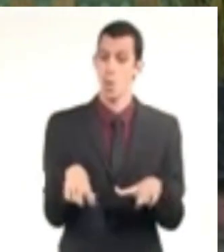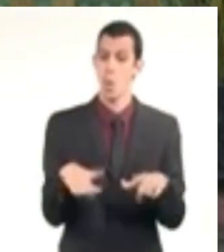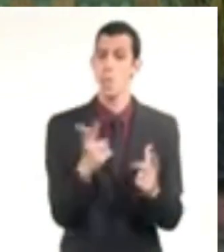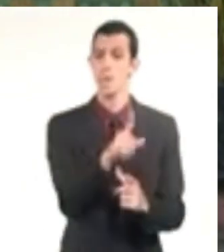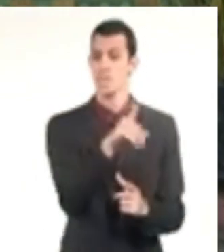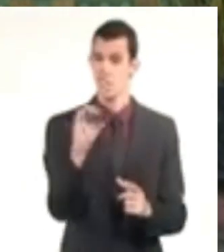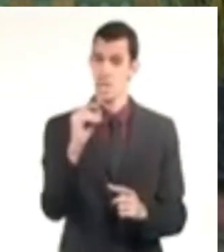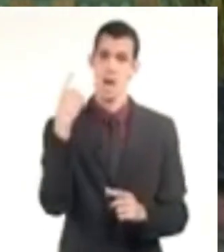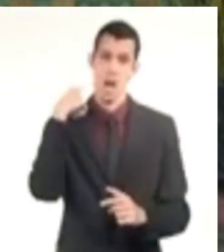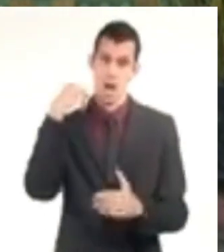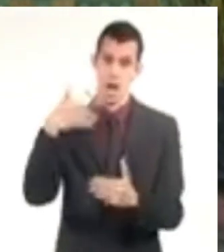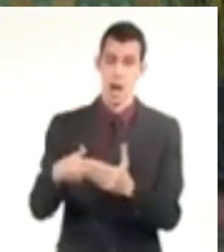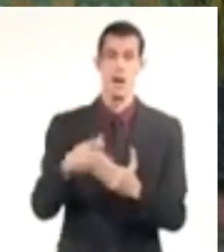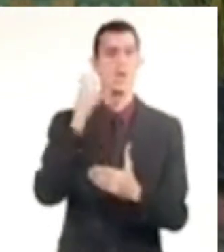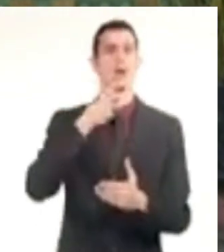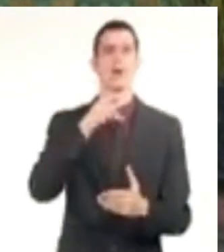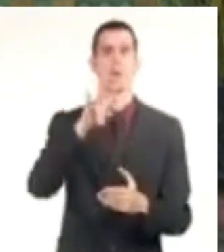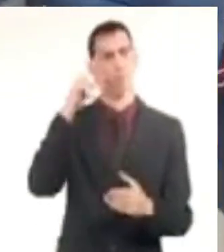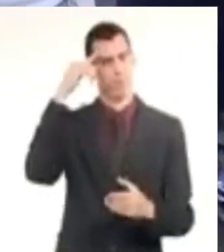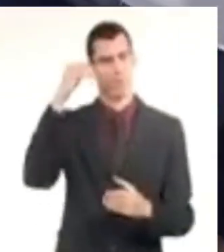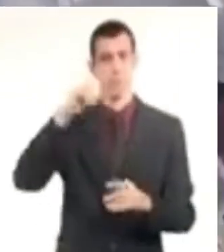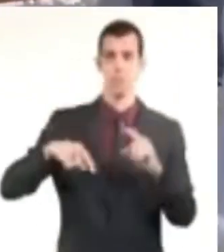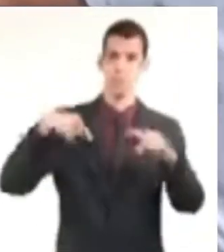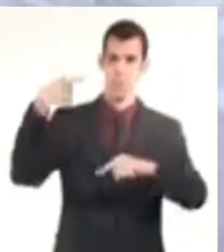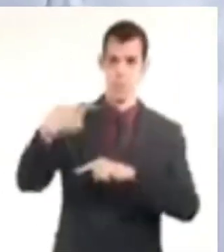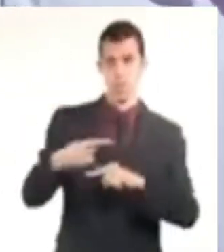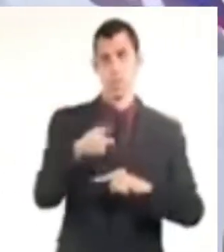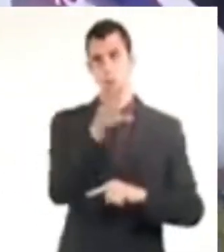en este momento apoya mucho más a Romay porque es un buen muchacho.